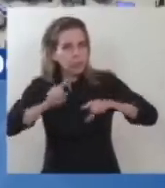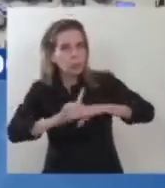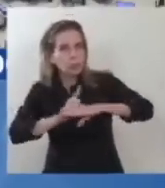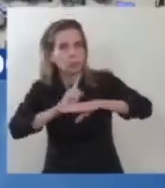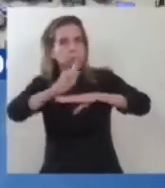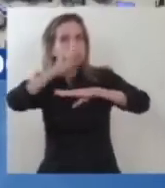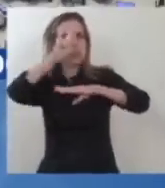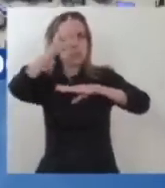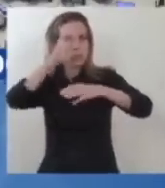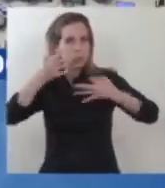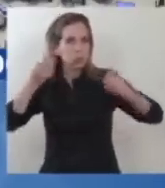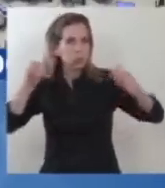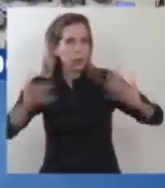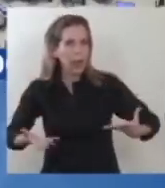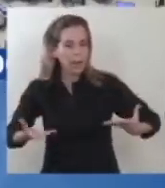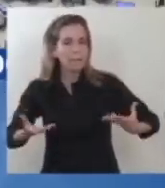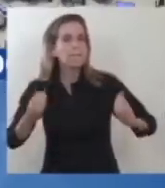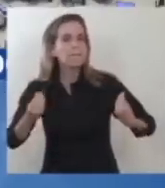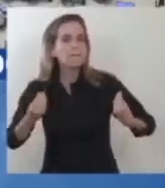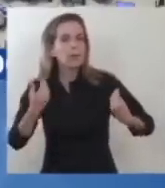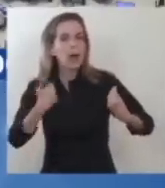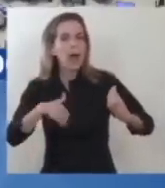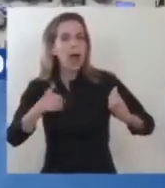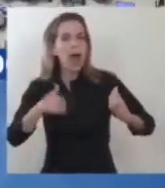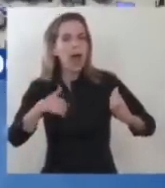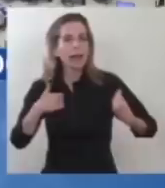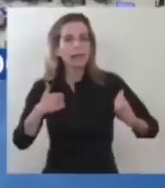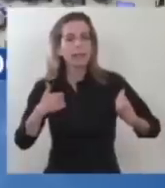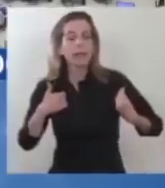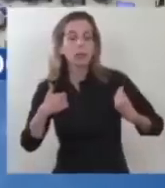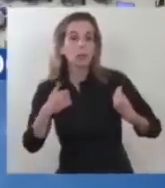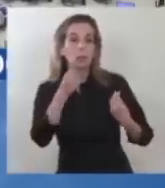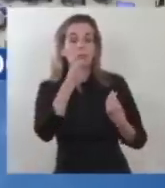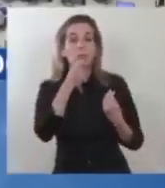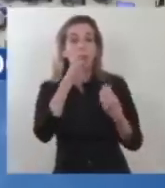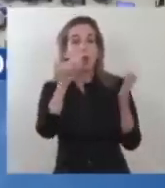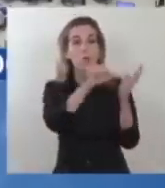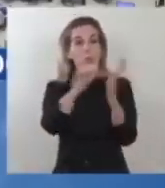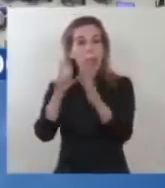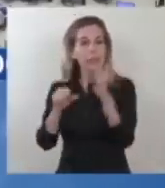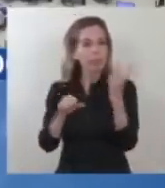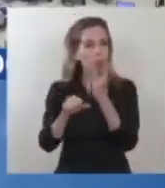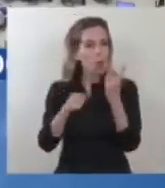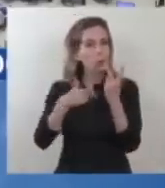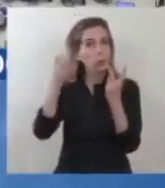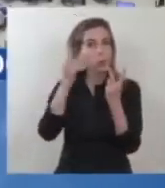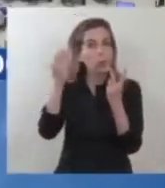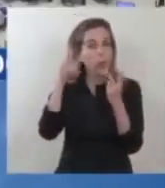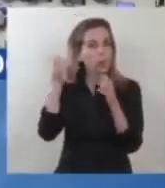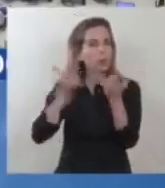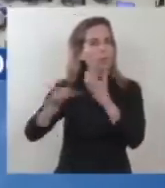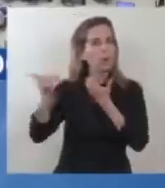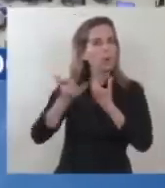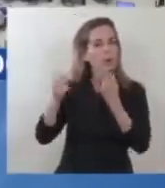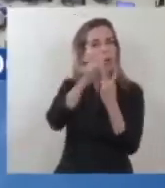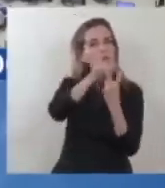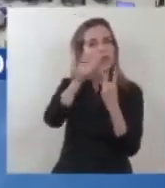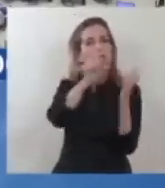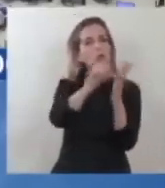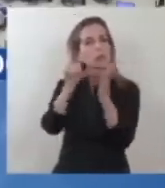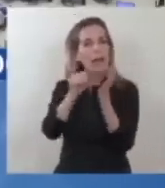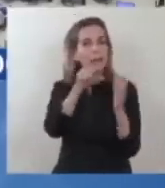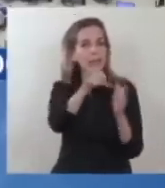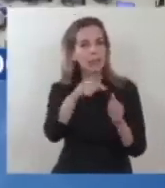Y porque es uno de los dos países que, según escuchábamos, tiene la